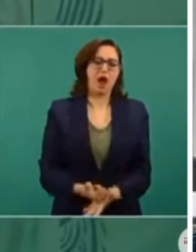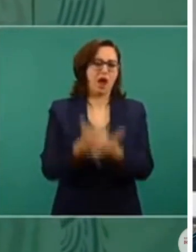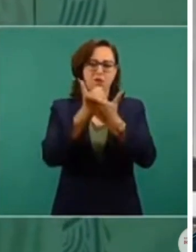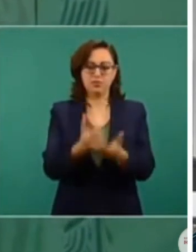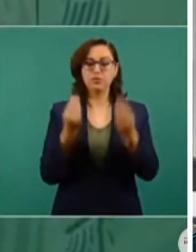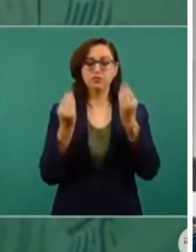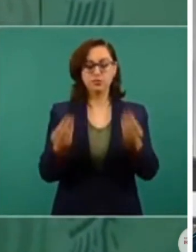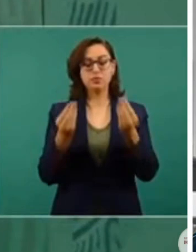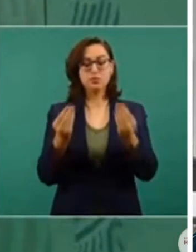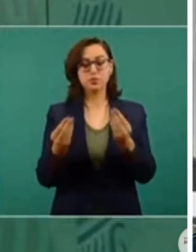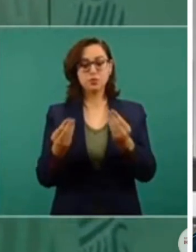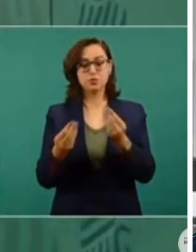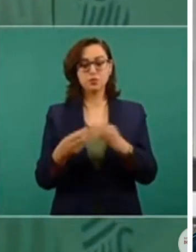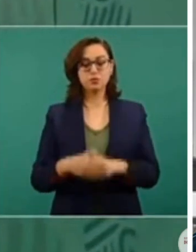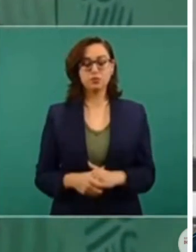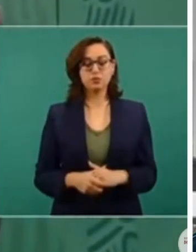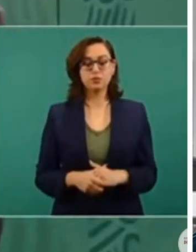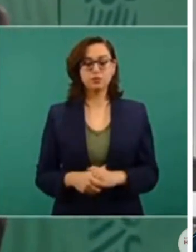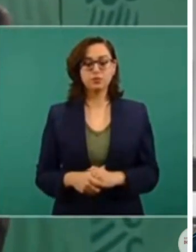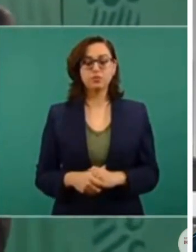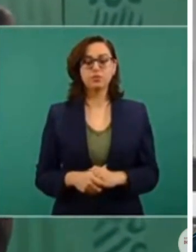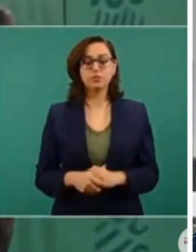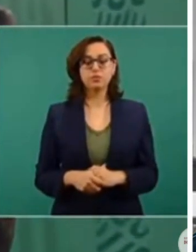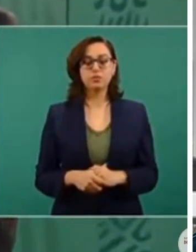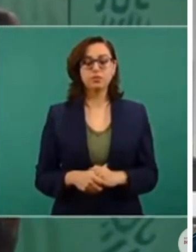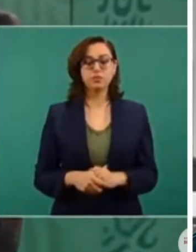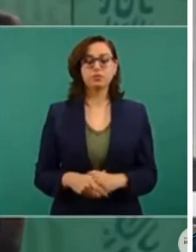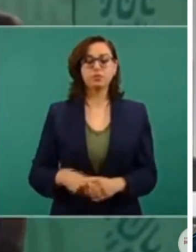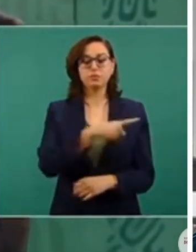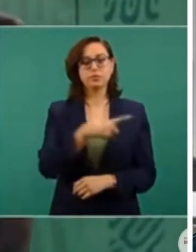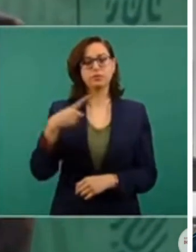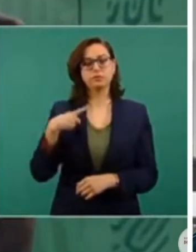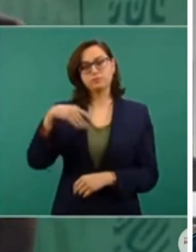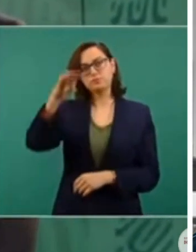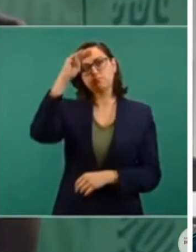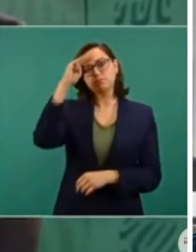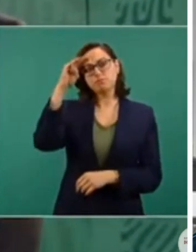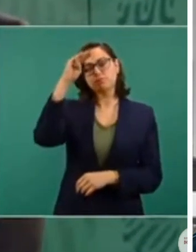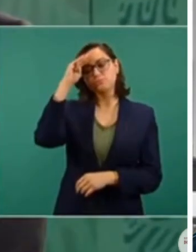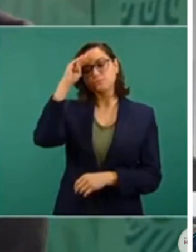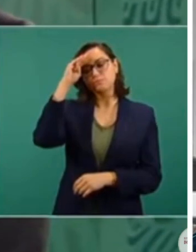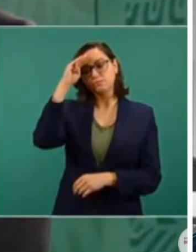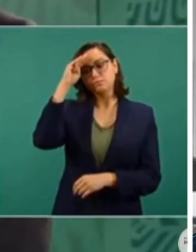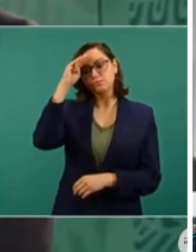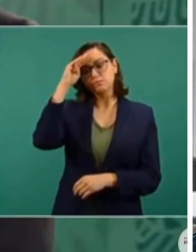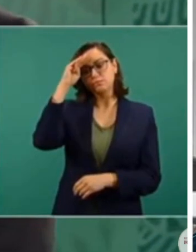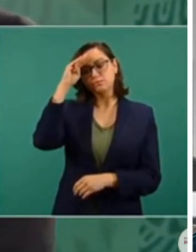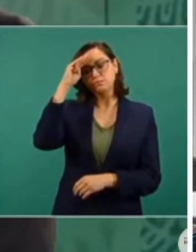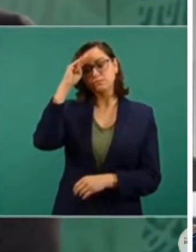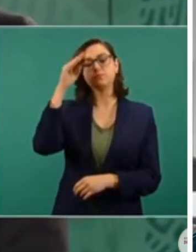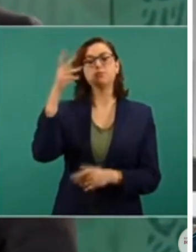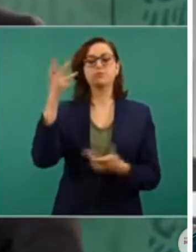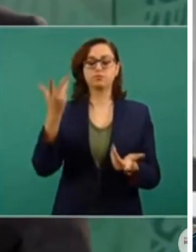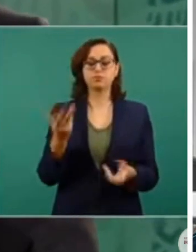hay que tomar en consideración de que está